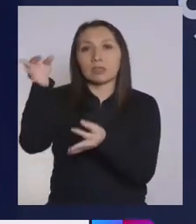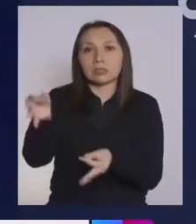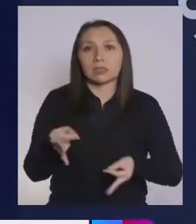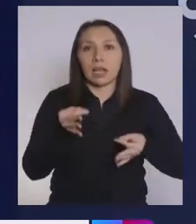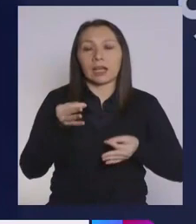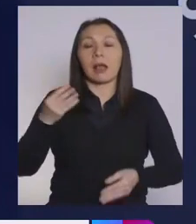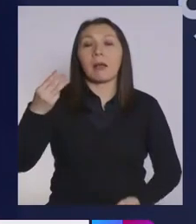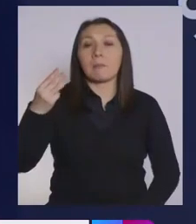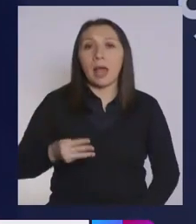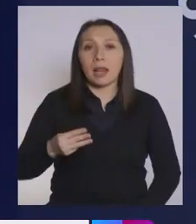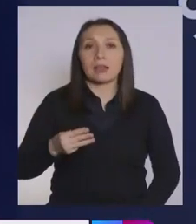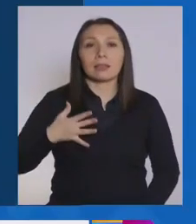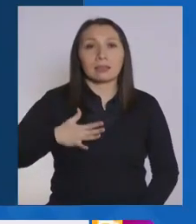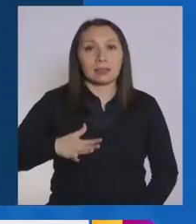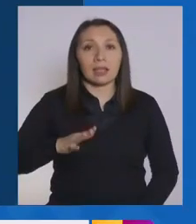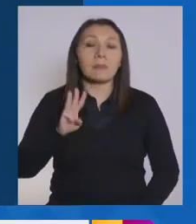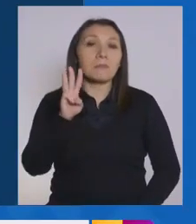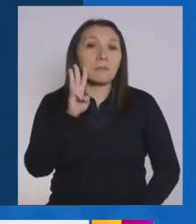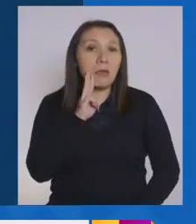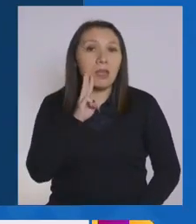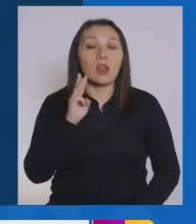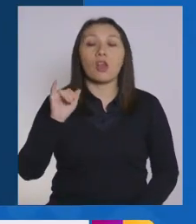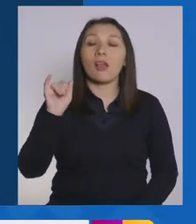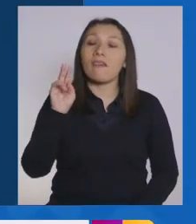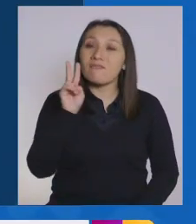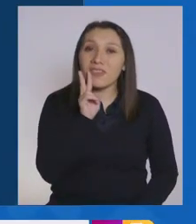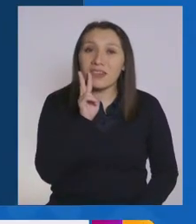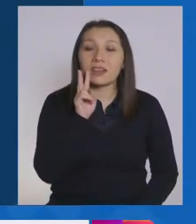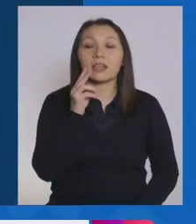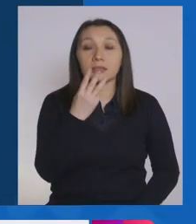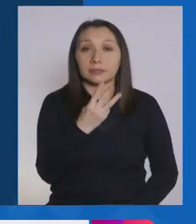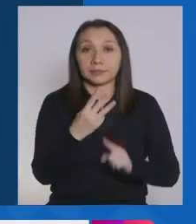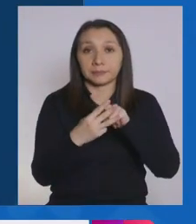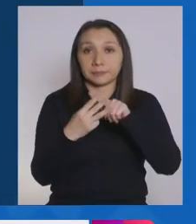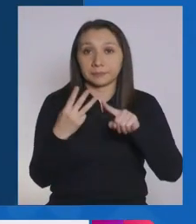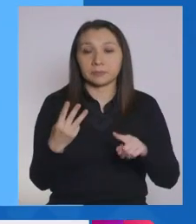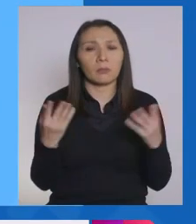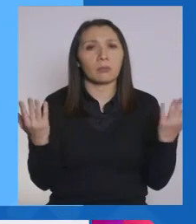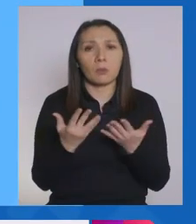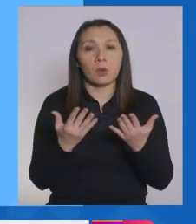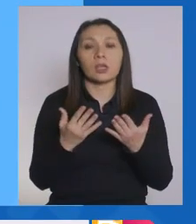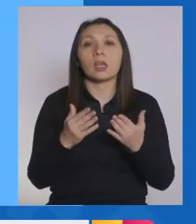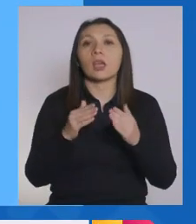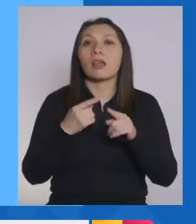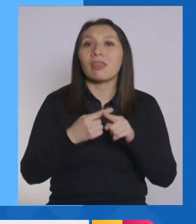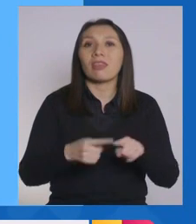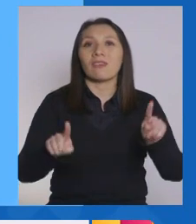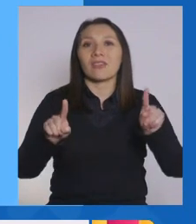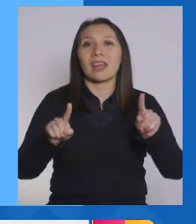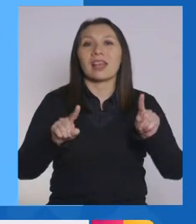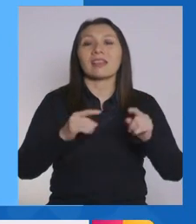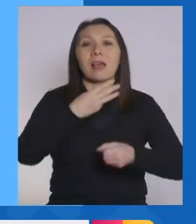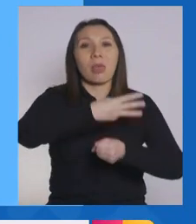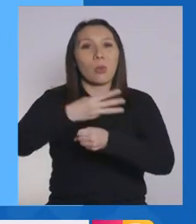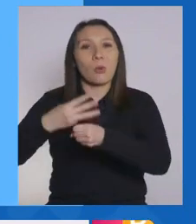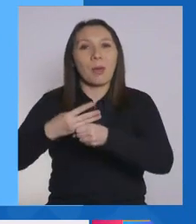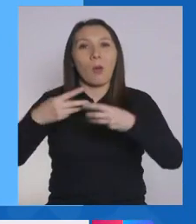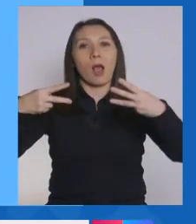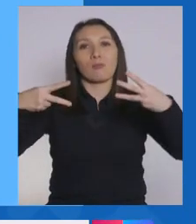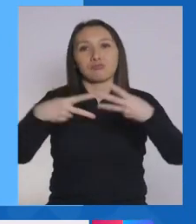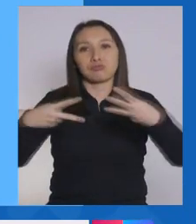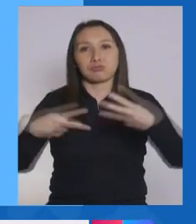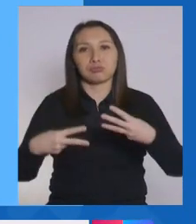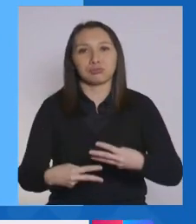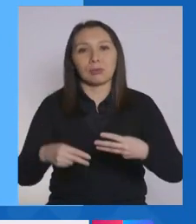los días martes, los días miércoles y los días viernes. ¿Por qué esos días? Porque son los días que no salen las personas mayores para evitar